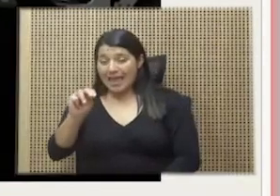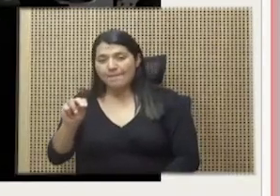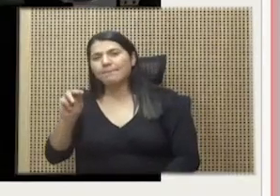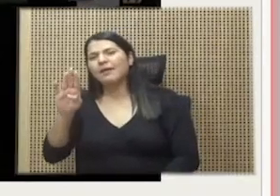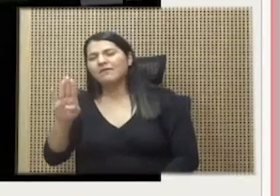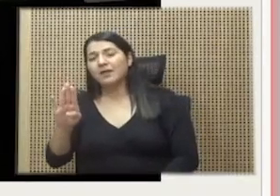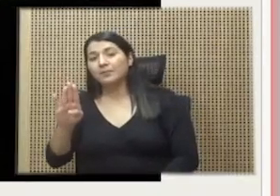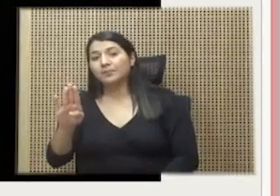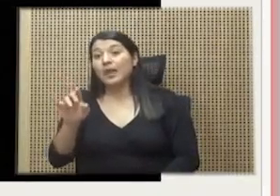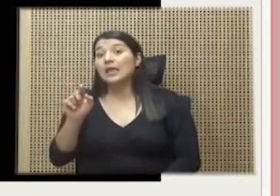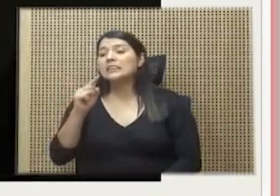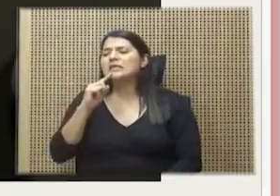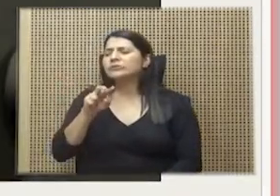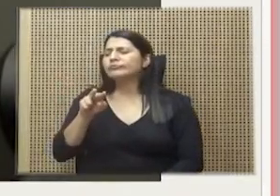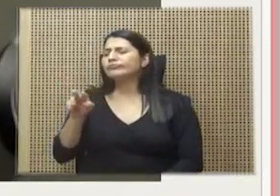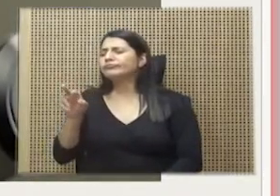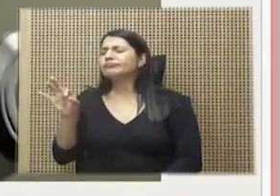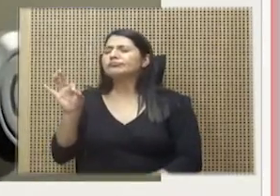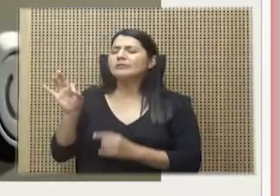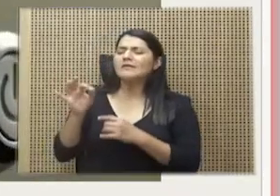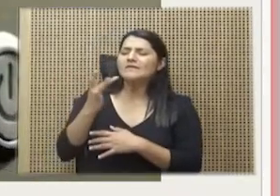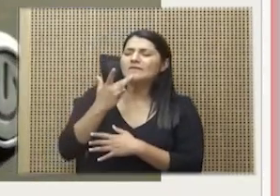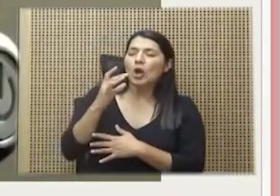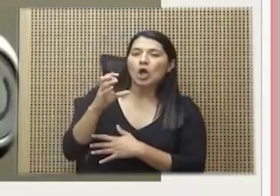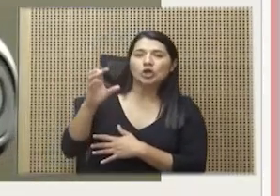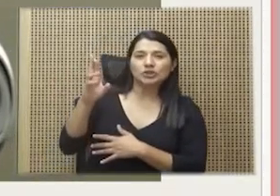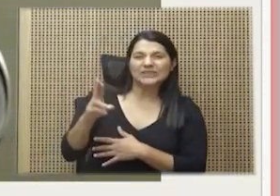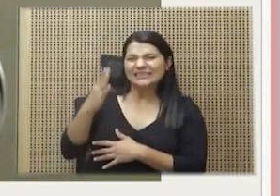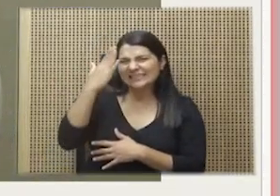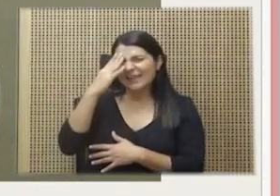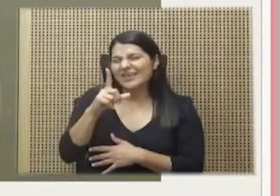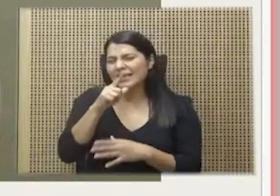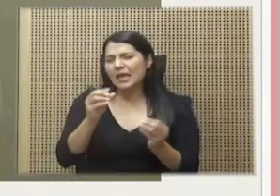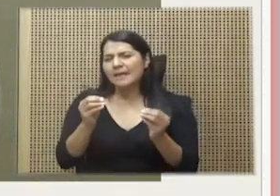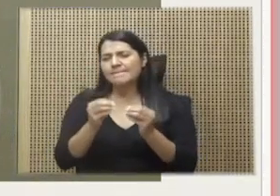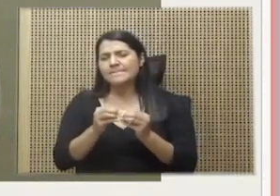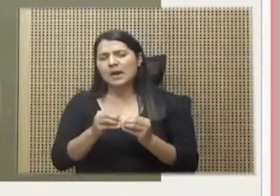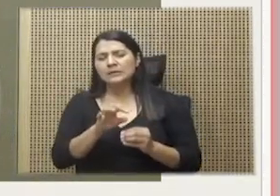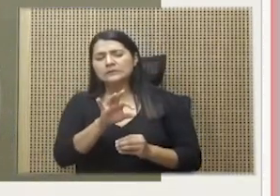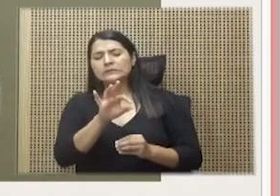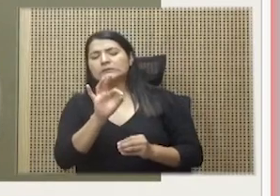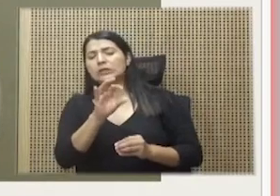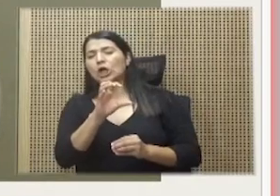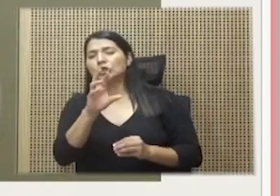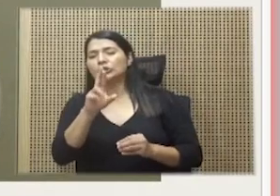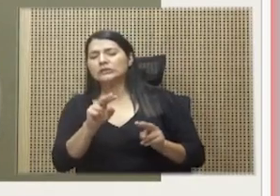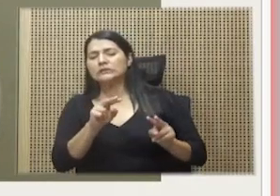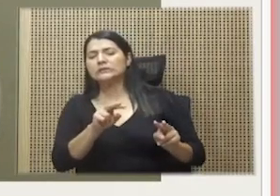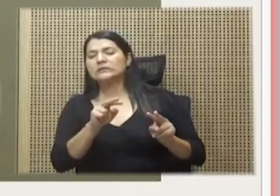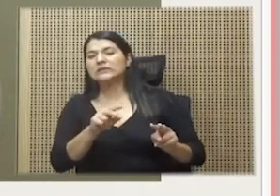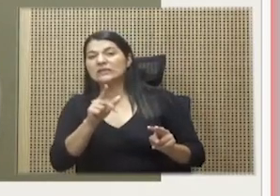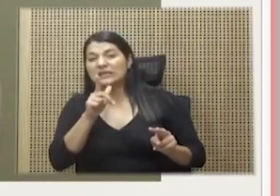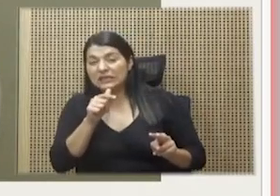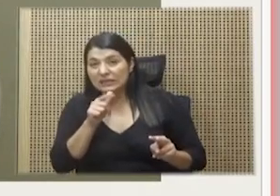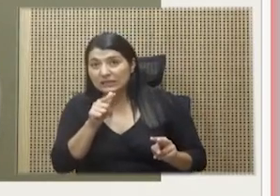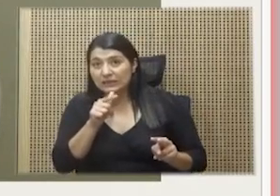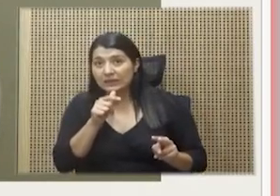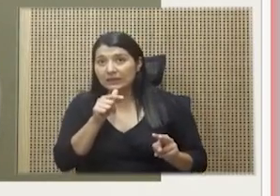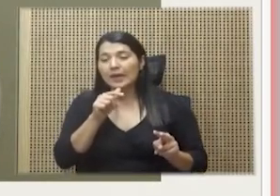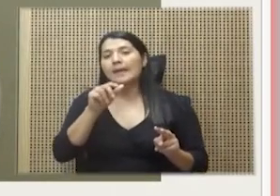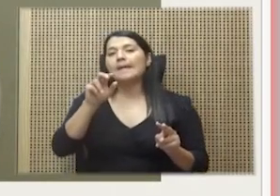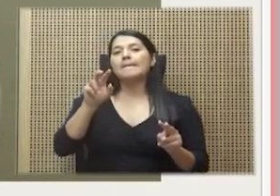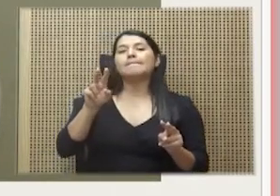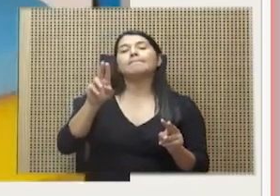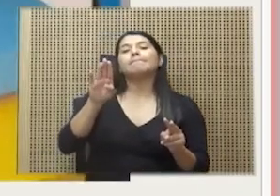está poniendo sus ojos en este pequeño gran país. Ni más ni menos que NVIDIA, la